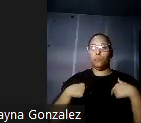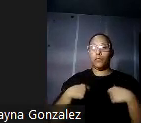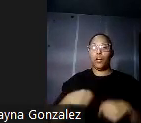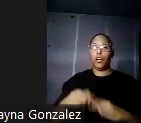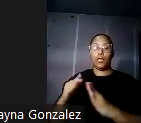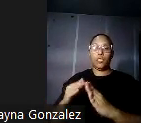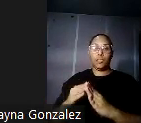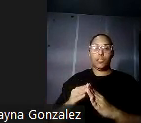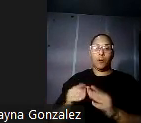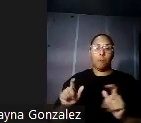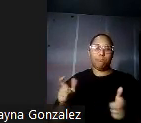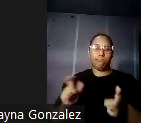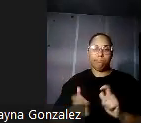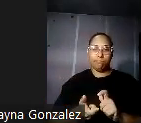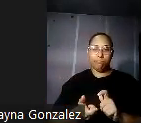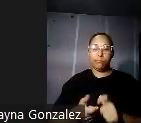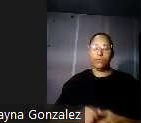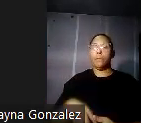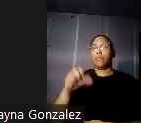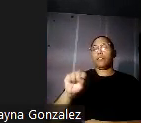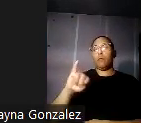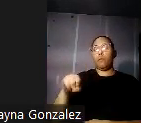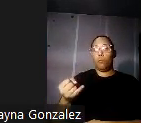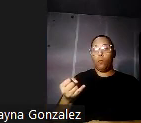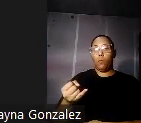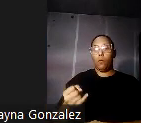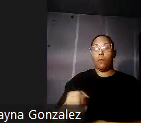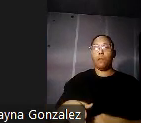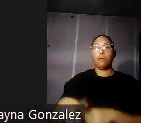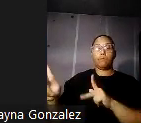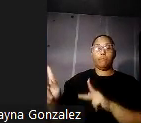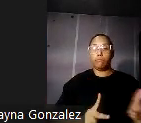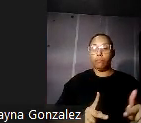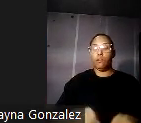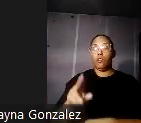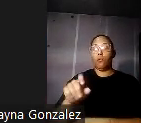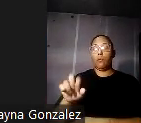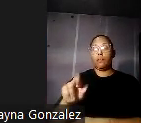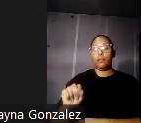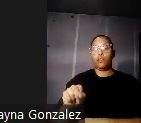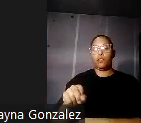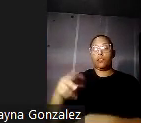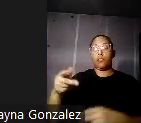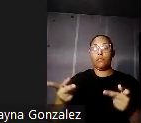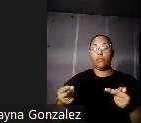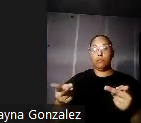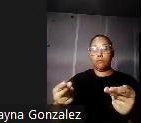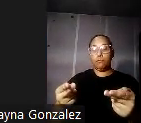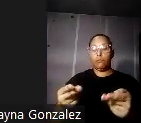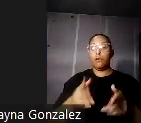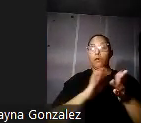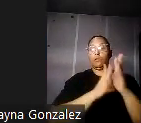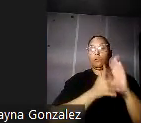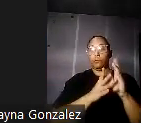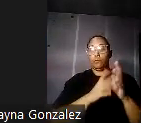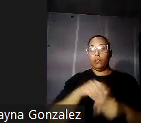Municipalidad de San Juan preparó un proyecto para urbanización de Santurce, y en el condado se propuso ubicar hospitales,